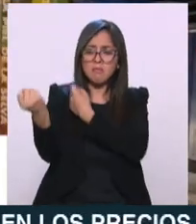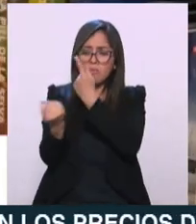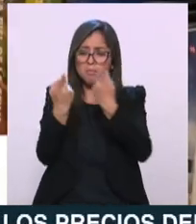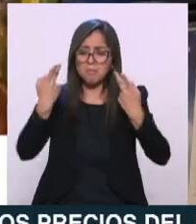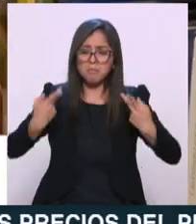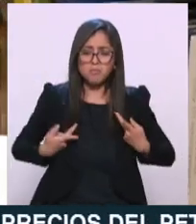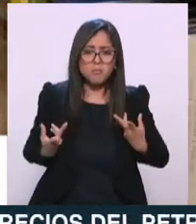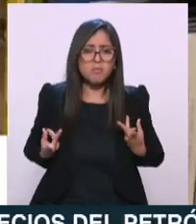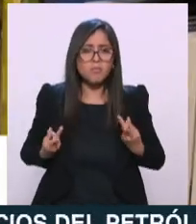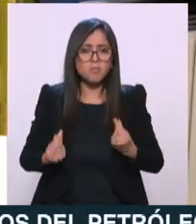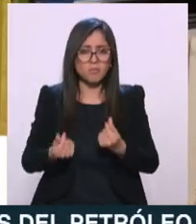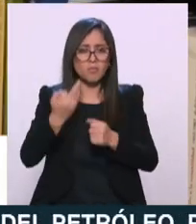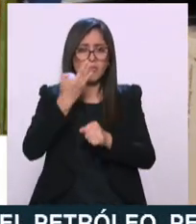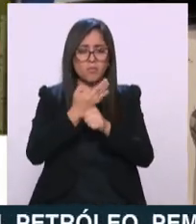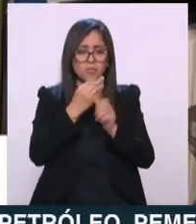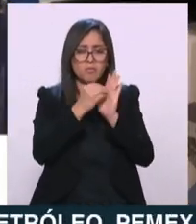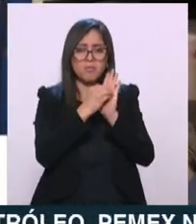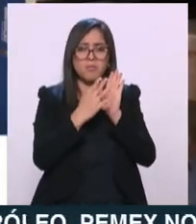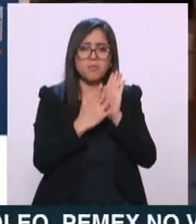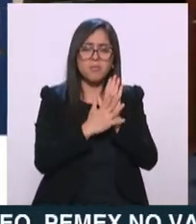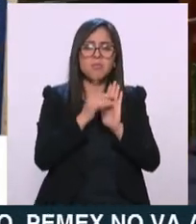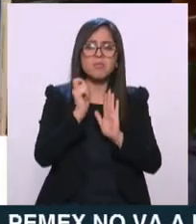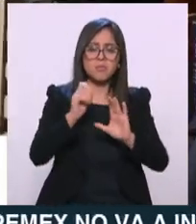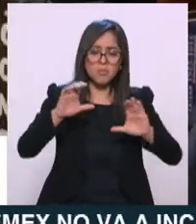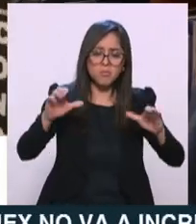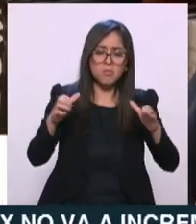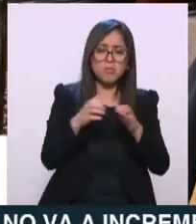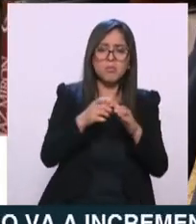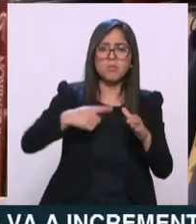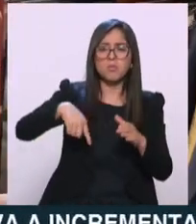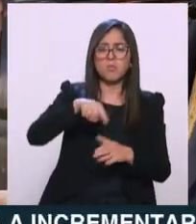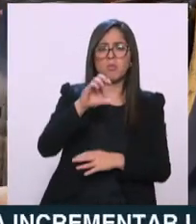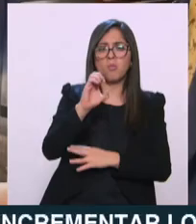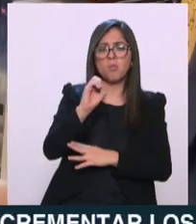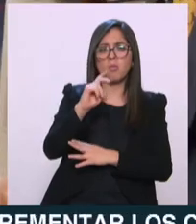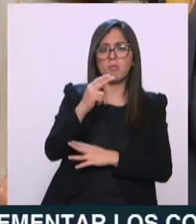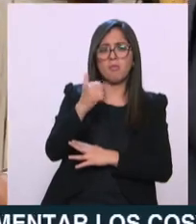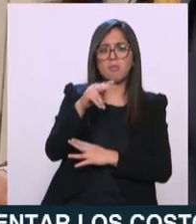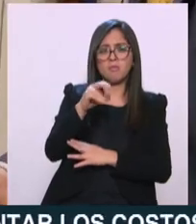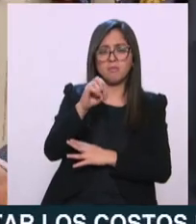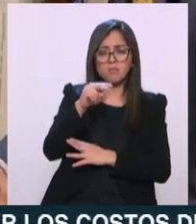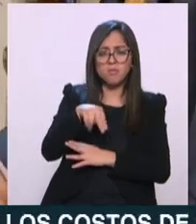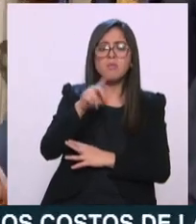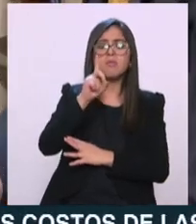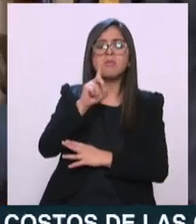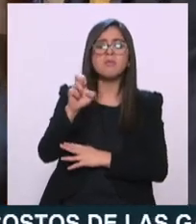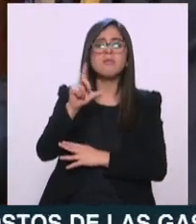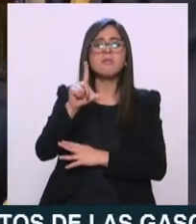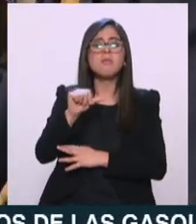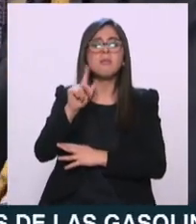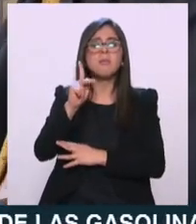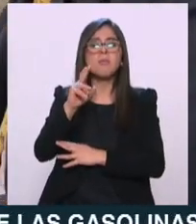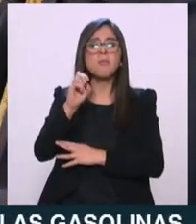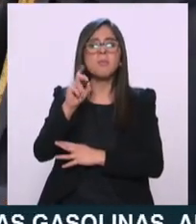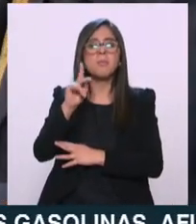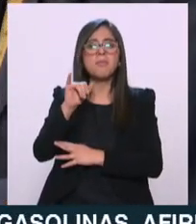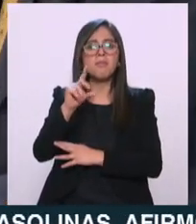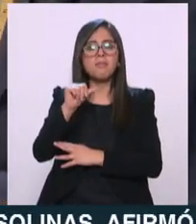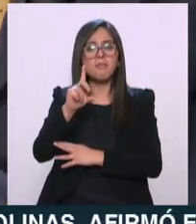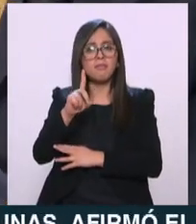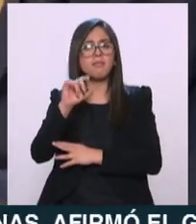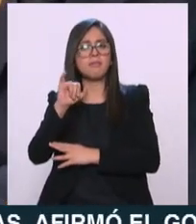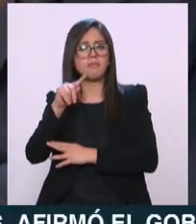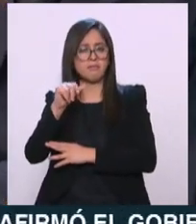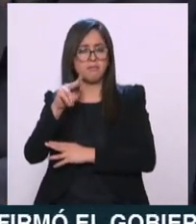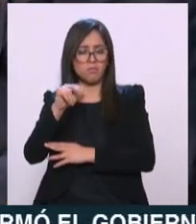ahí están los datos de la Organización Mundial de la Propiedad Intelectual México subió siete escalones en